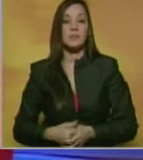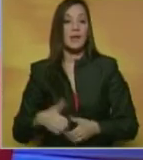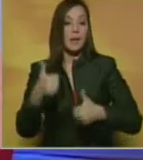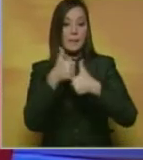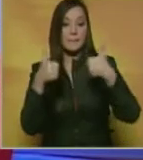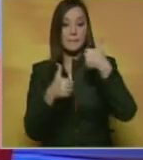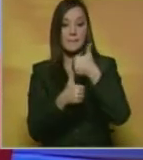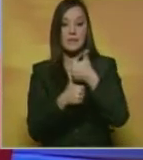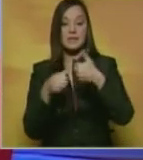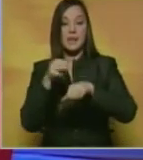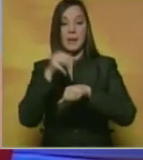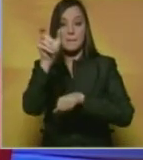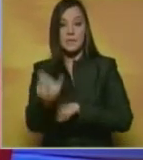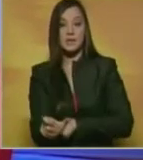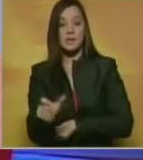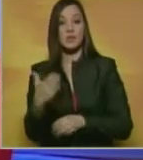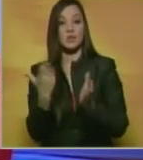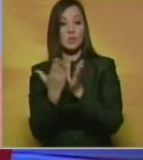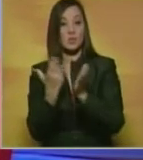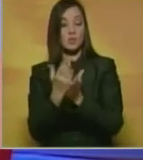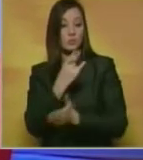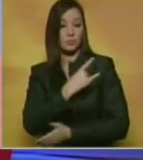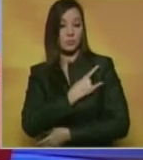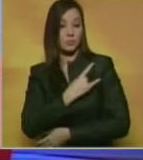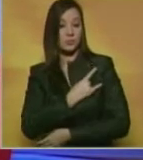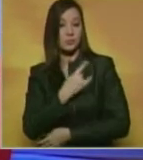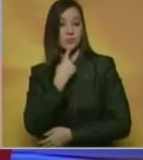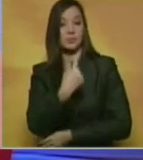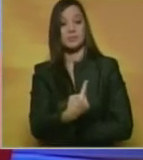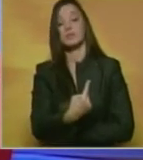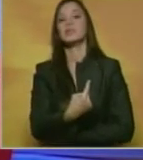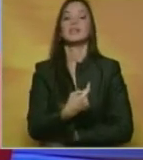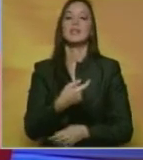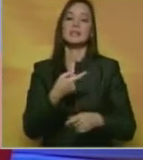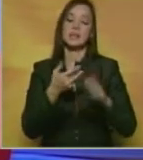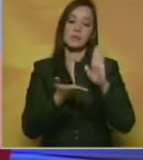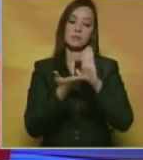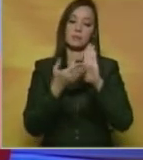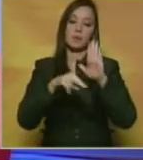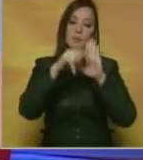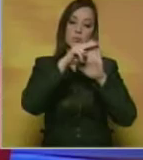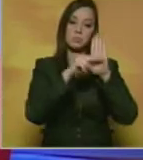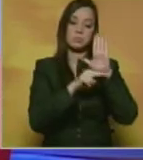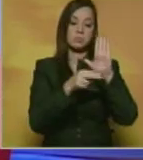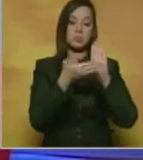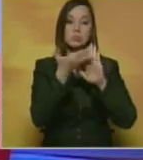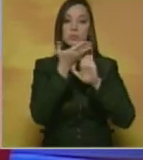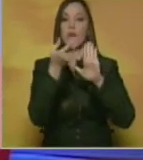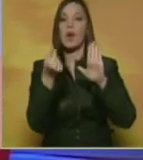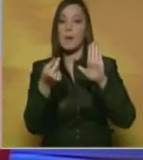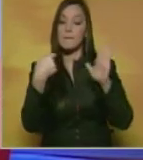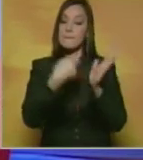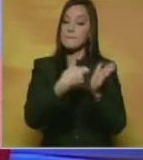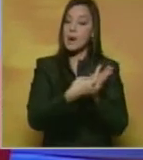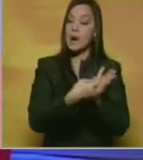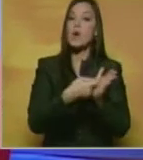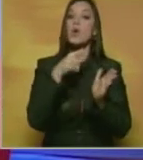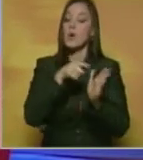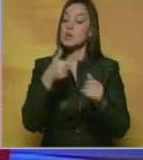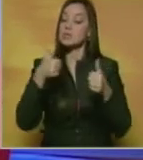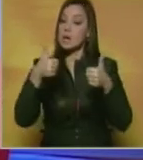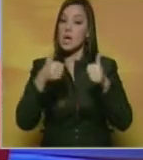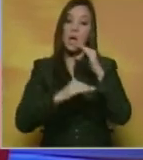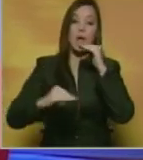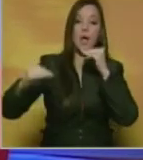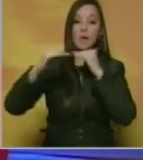viceministro de Educación Universitaria, Jason Guzmán, manifestó que la escala salarial propuesta reivindica a los trabajadores universitarios y se